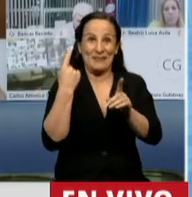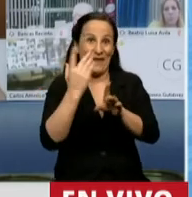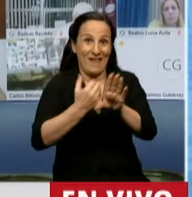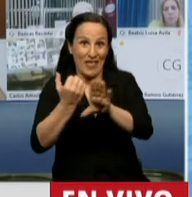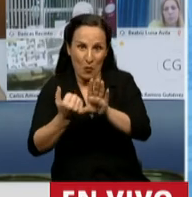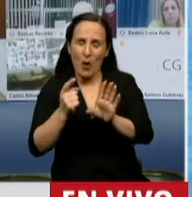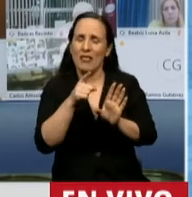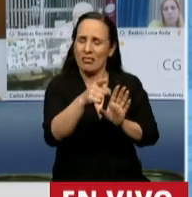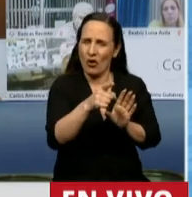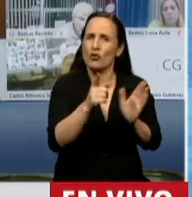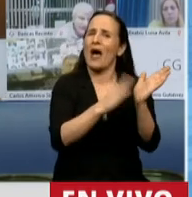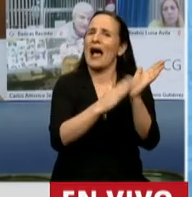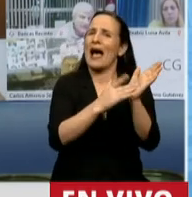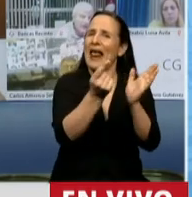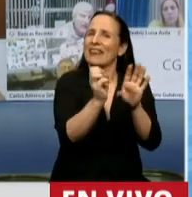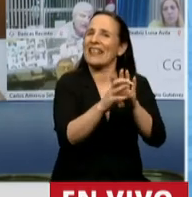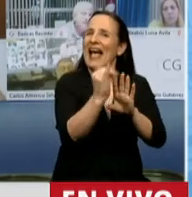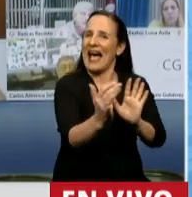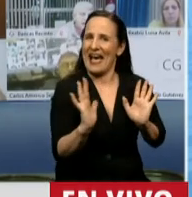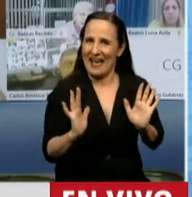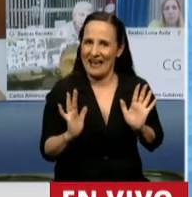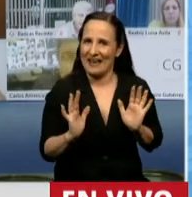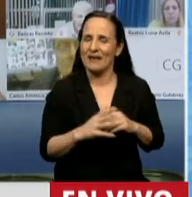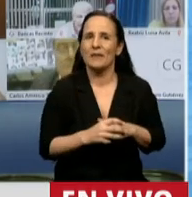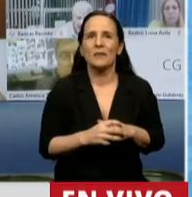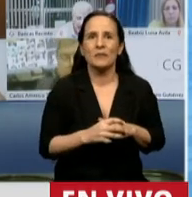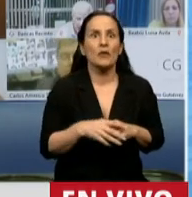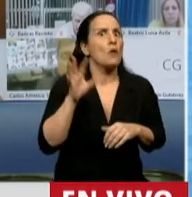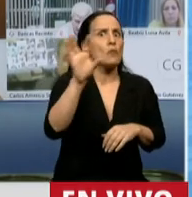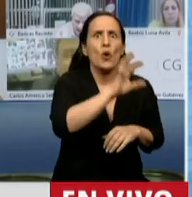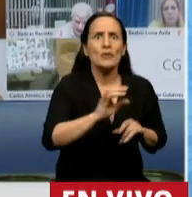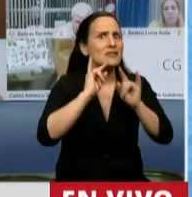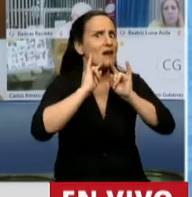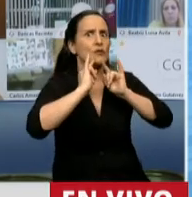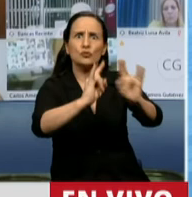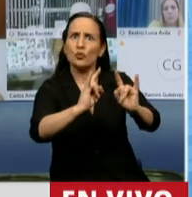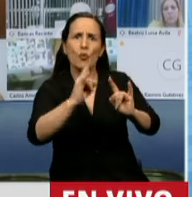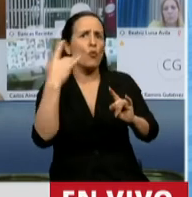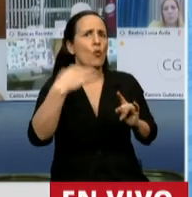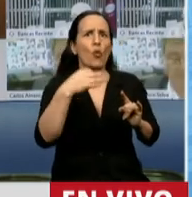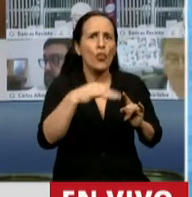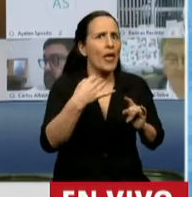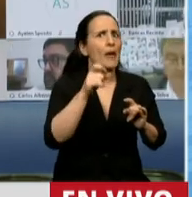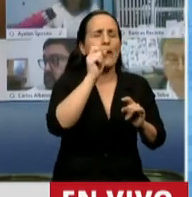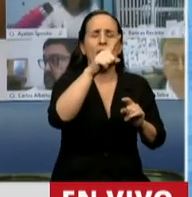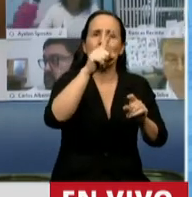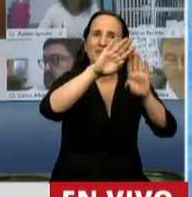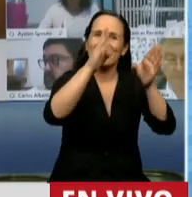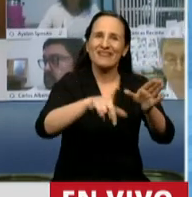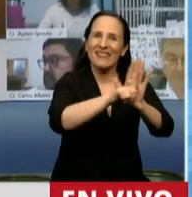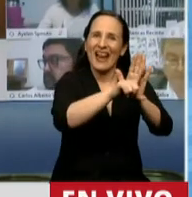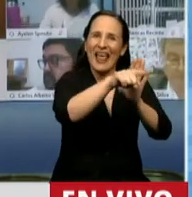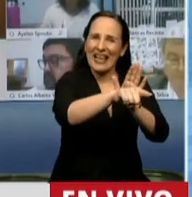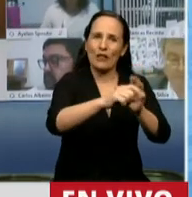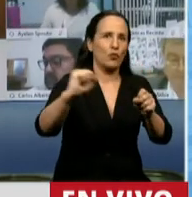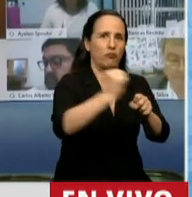y a su vez las provincias van a tener que ratificar a través de su legislatura. Y por último, que